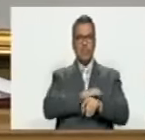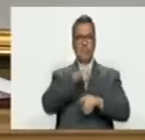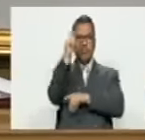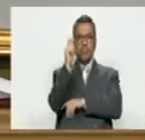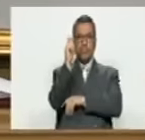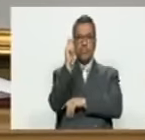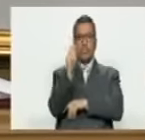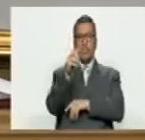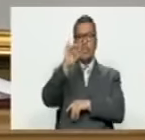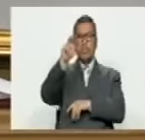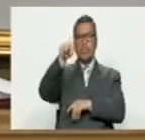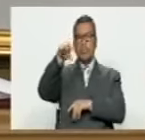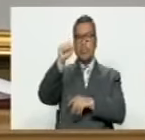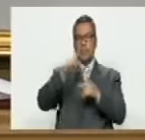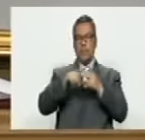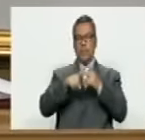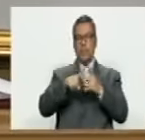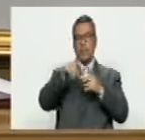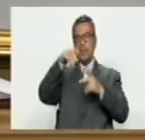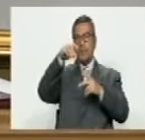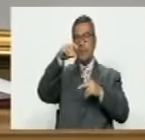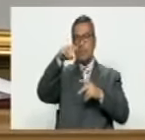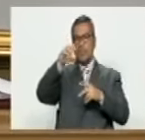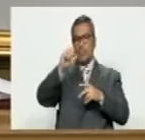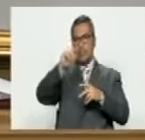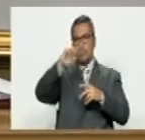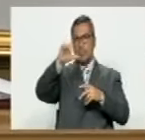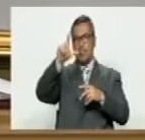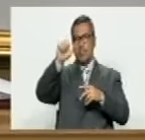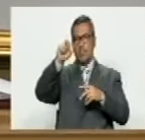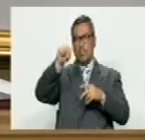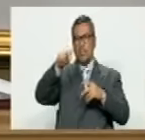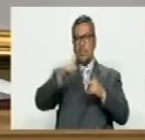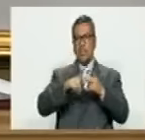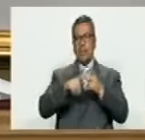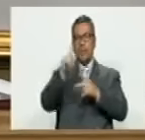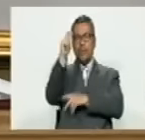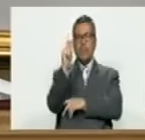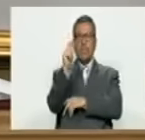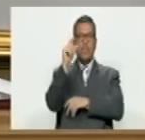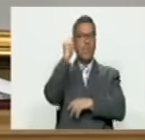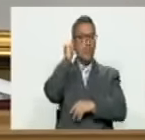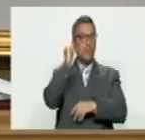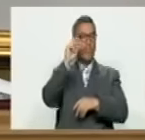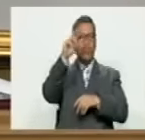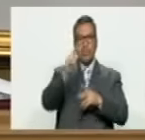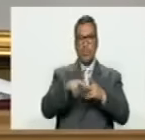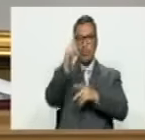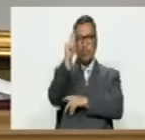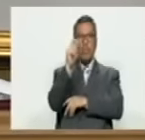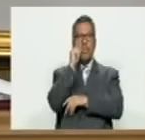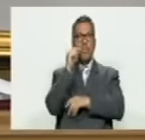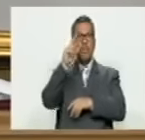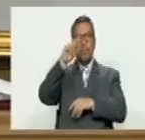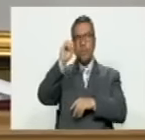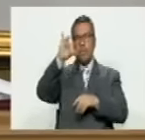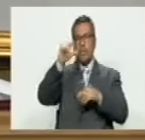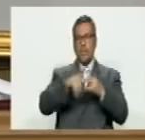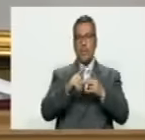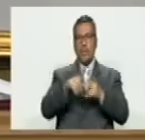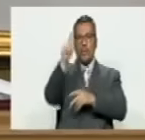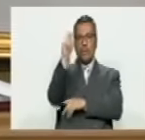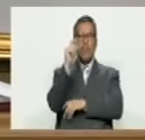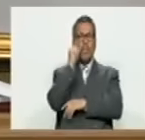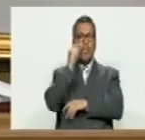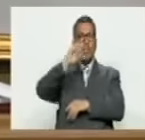diputada ylenia medina la diputada carolina garcía la diputada rosa león el diputado roy daza y el diputado